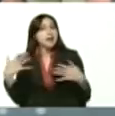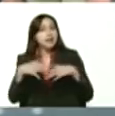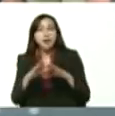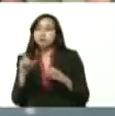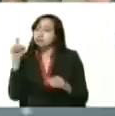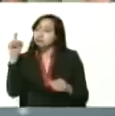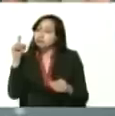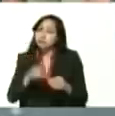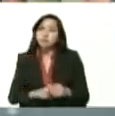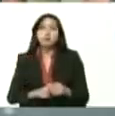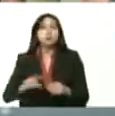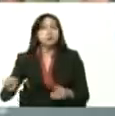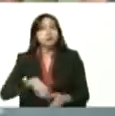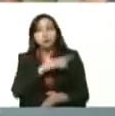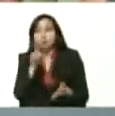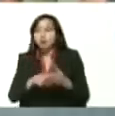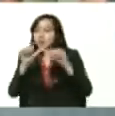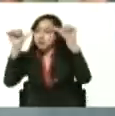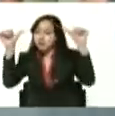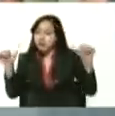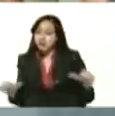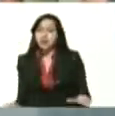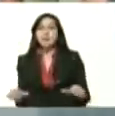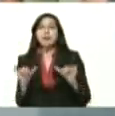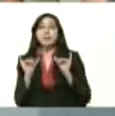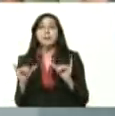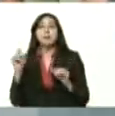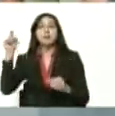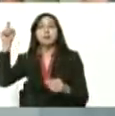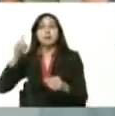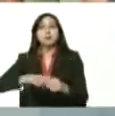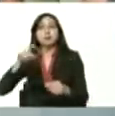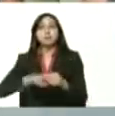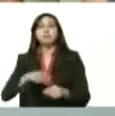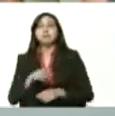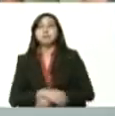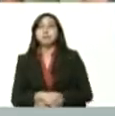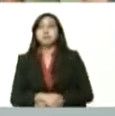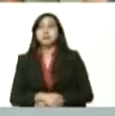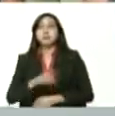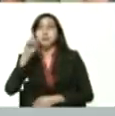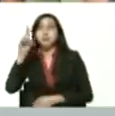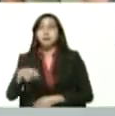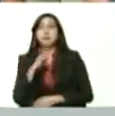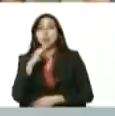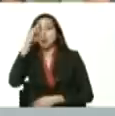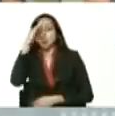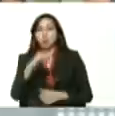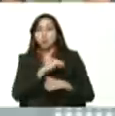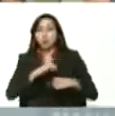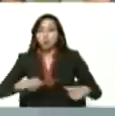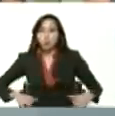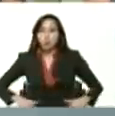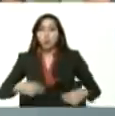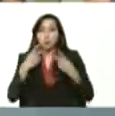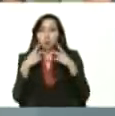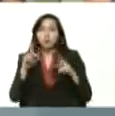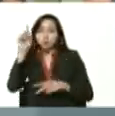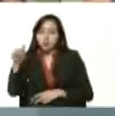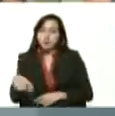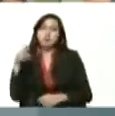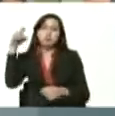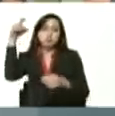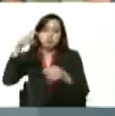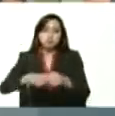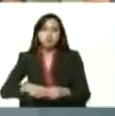del país, todo el sistema financiero del país. También a nivel público está el Banco de la Fuerza Armada Nacional Bolivariana, Banfam, un